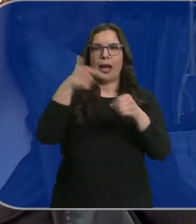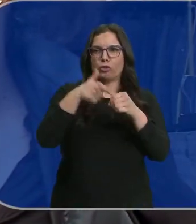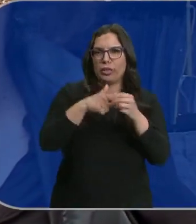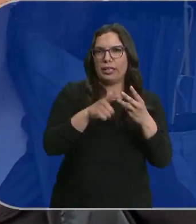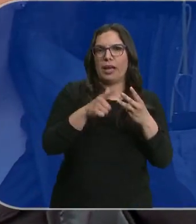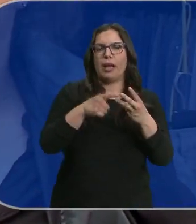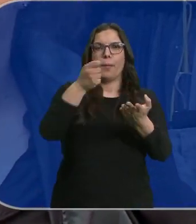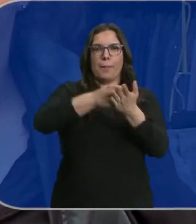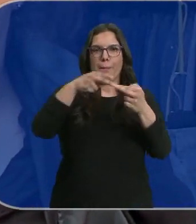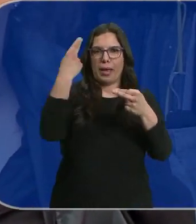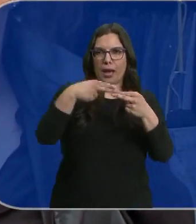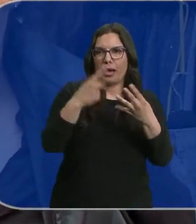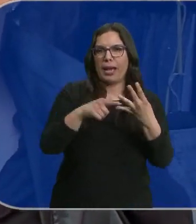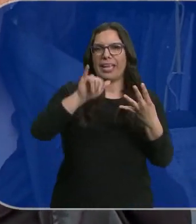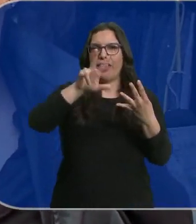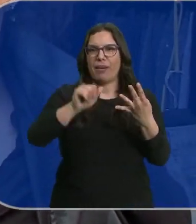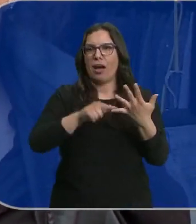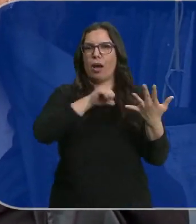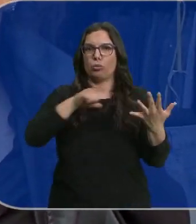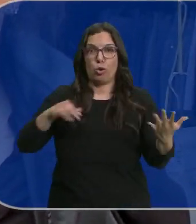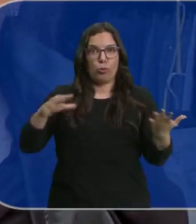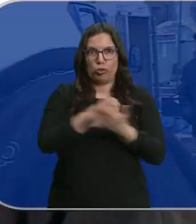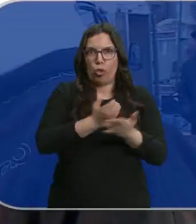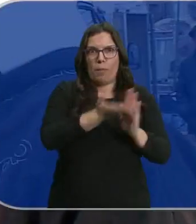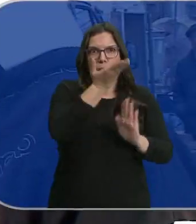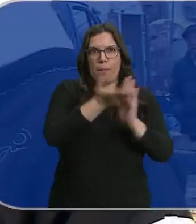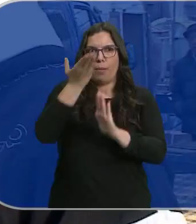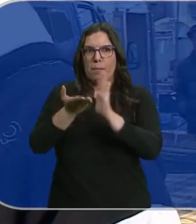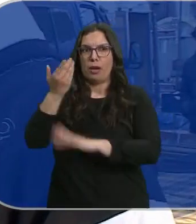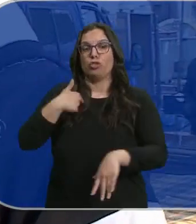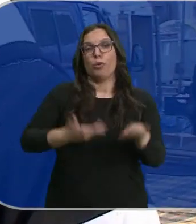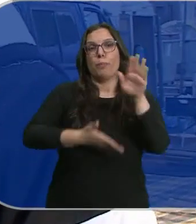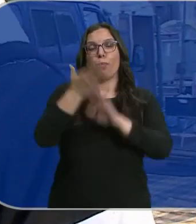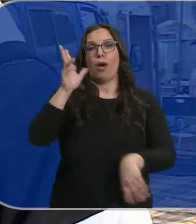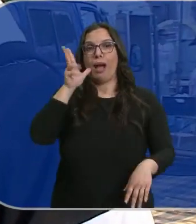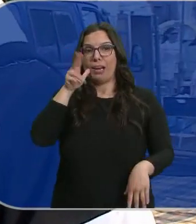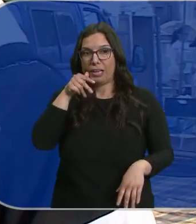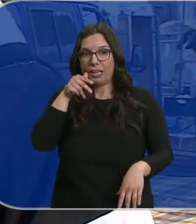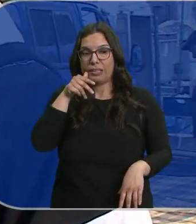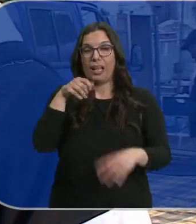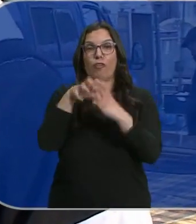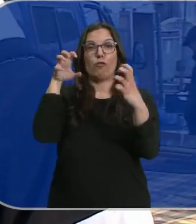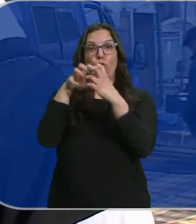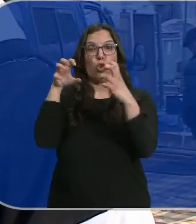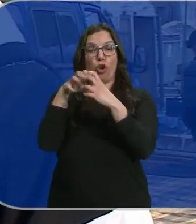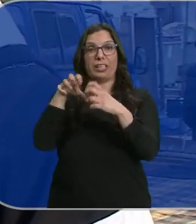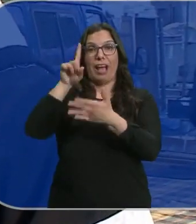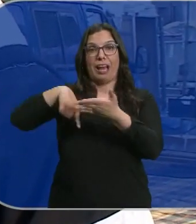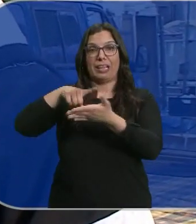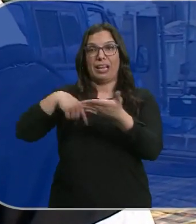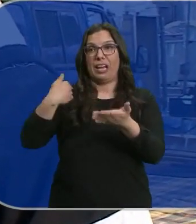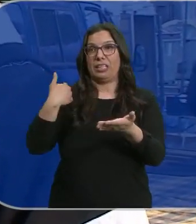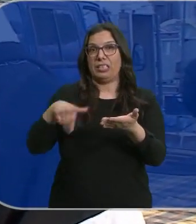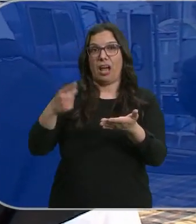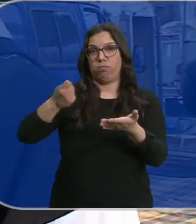gasoil, los IVAs, los autónomos, todo sube. Hoy a Alicante. En el alquiler del furgón ya te